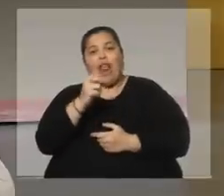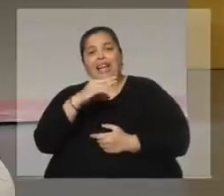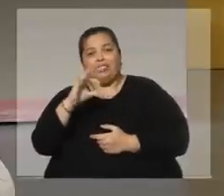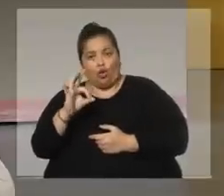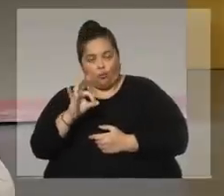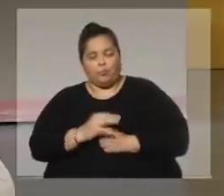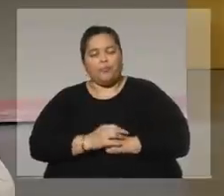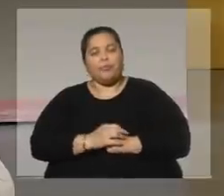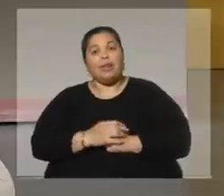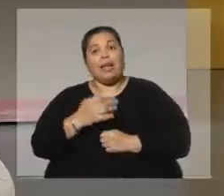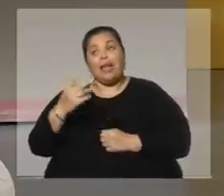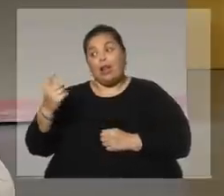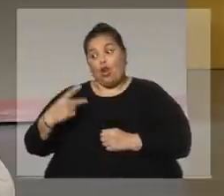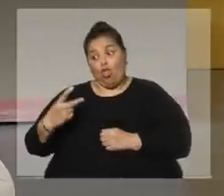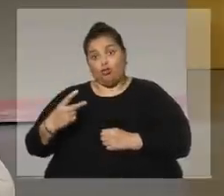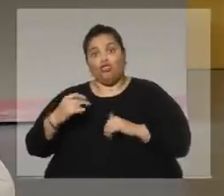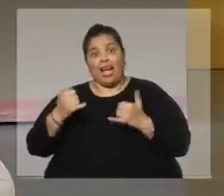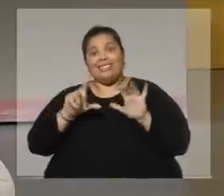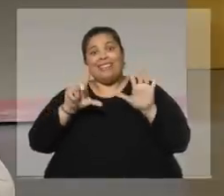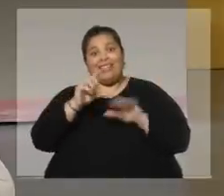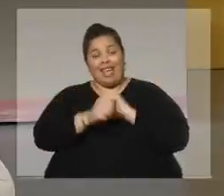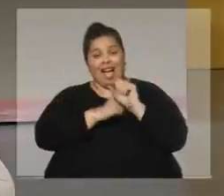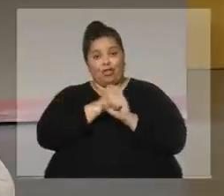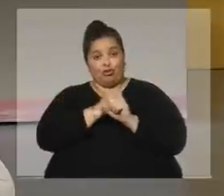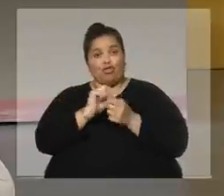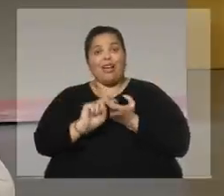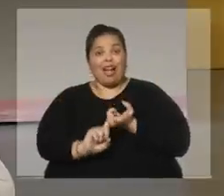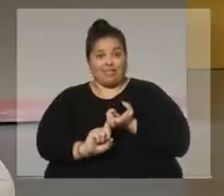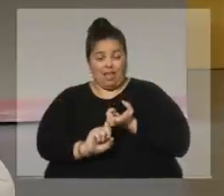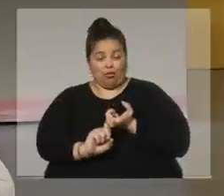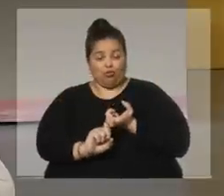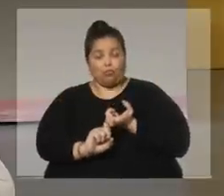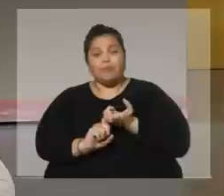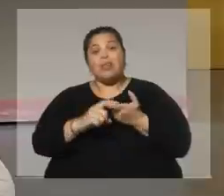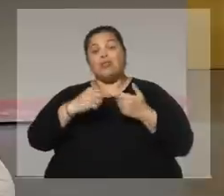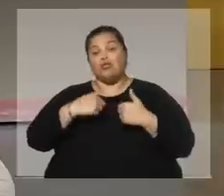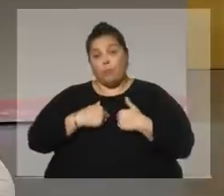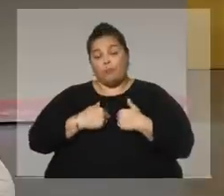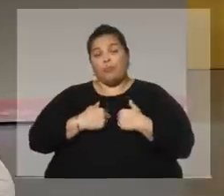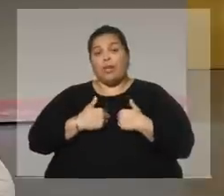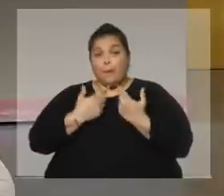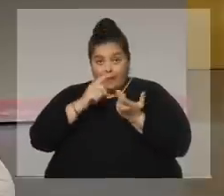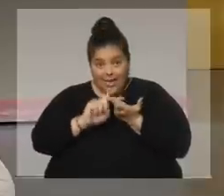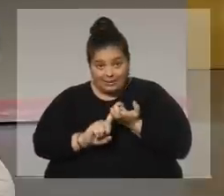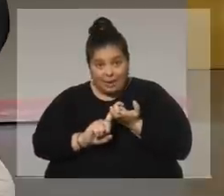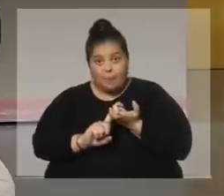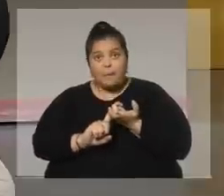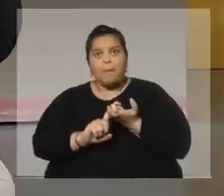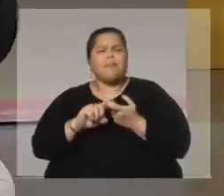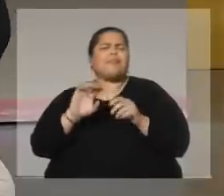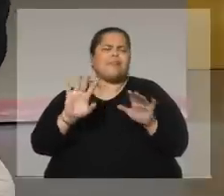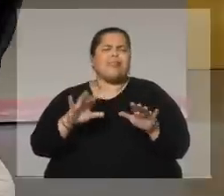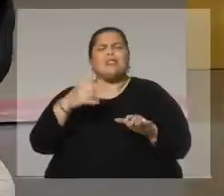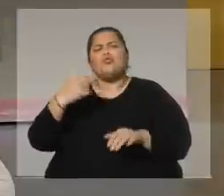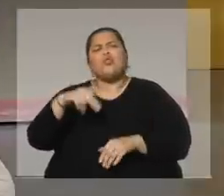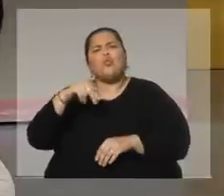Y estamos cumpliendo 7 años de casados. Yo me casé primero porque nunca me